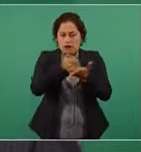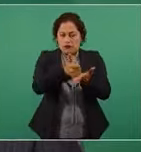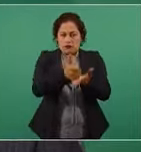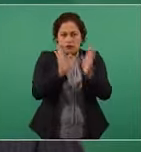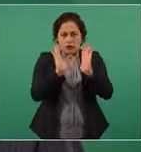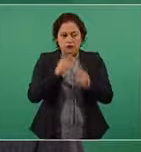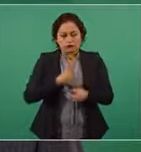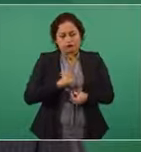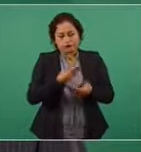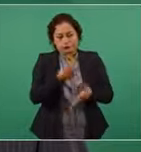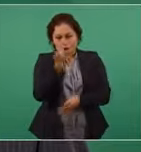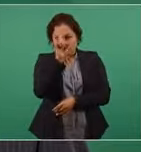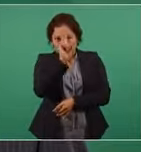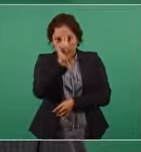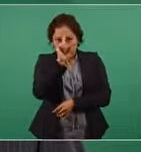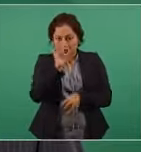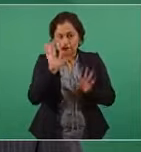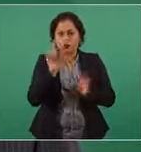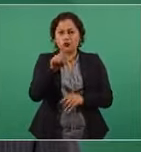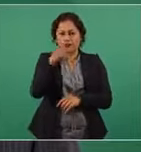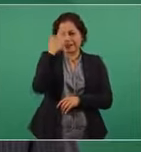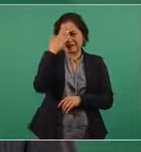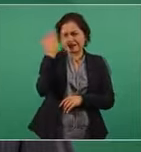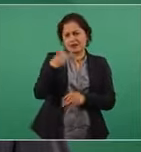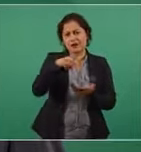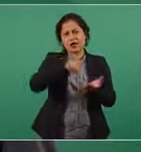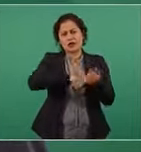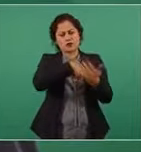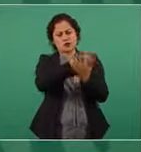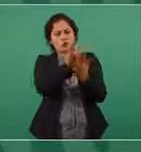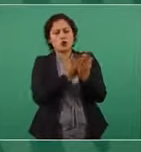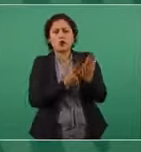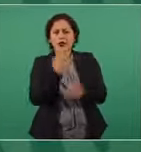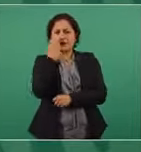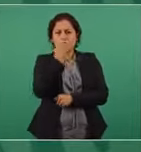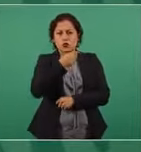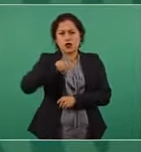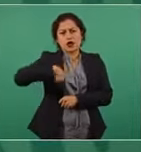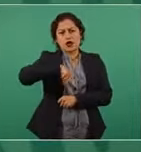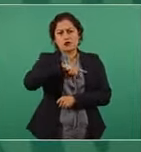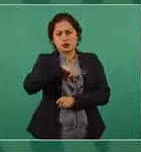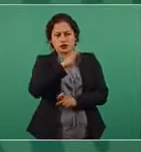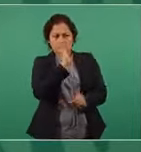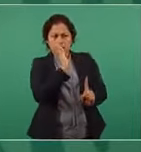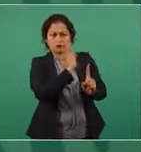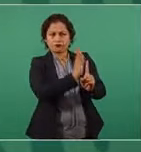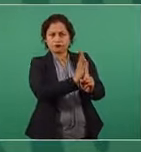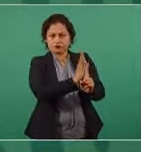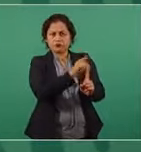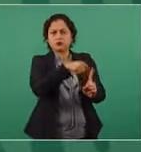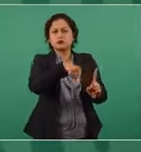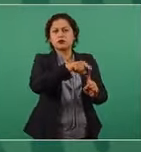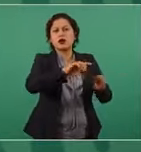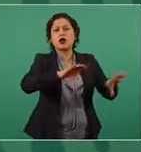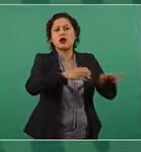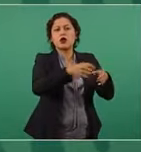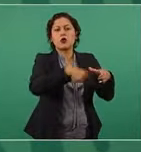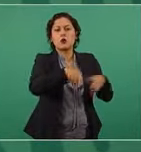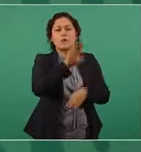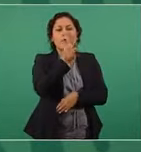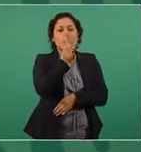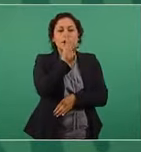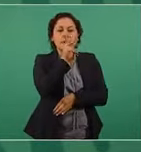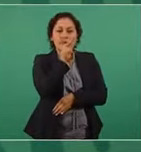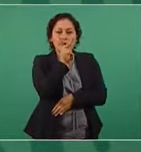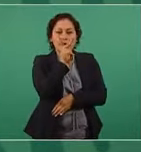estos recursos, como ustedes saben, llegan de manera directa a madres, padres de familia.